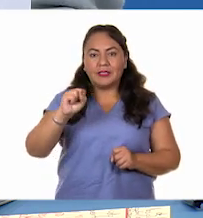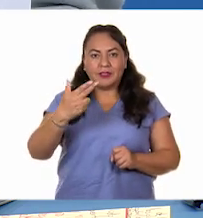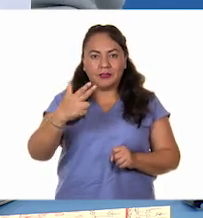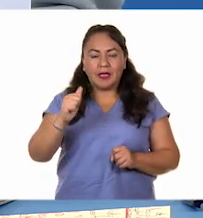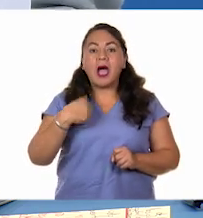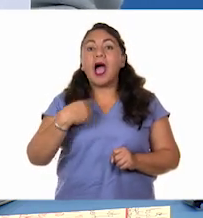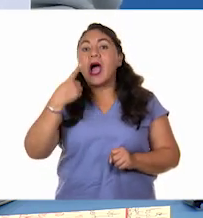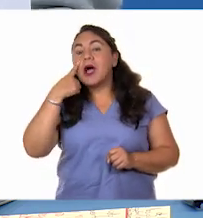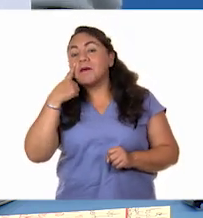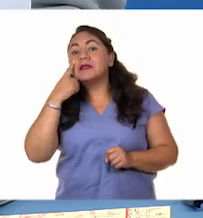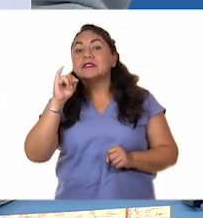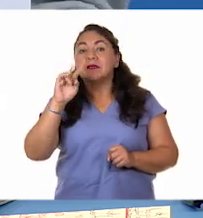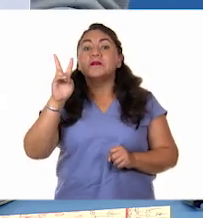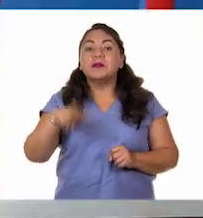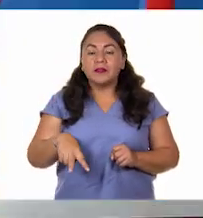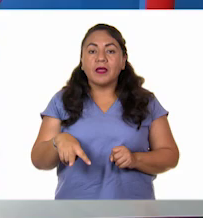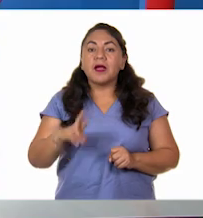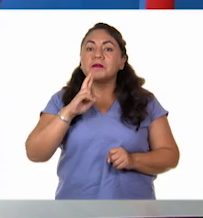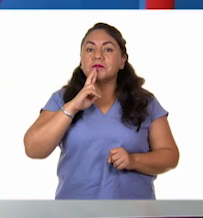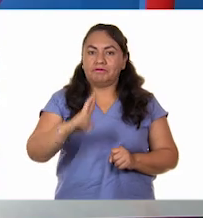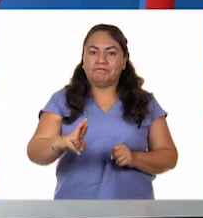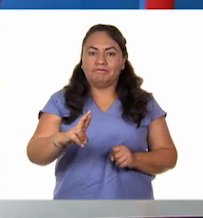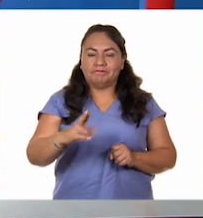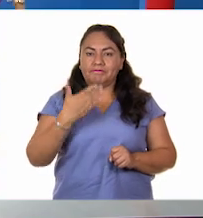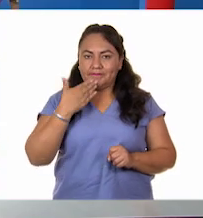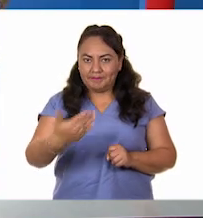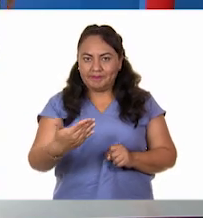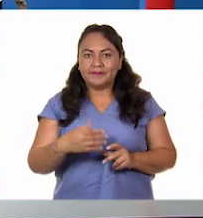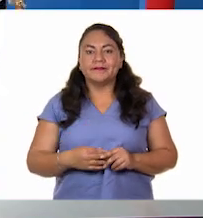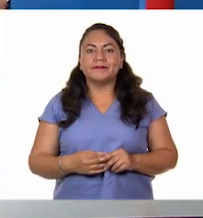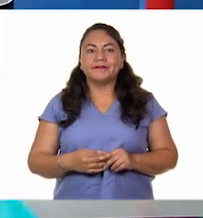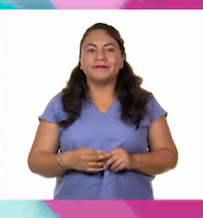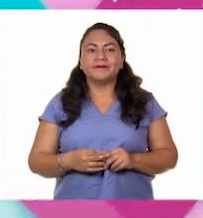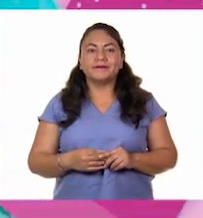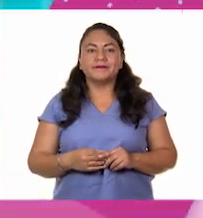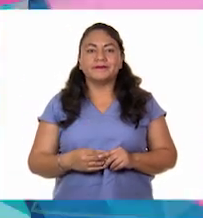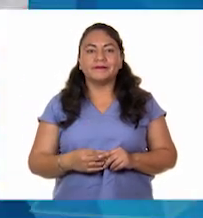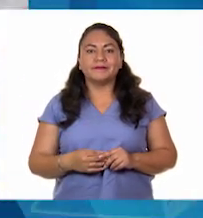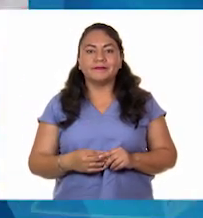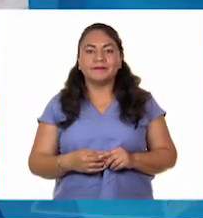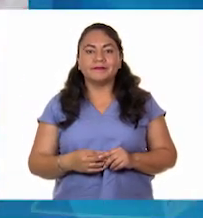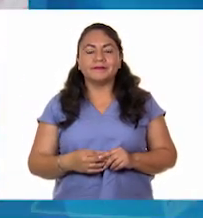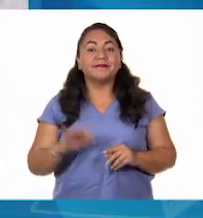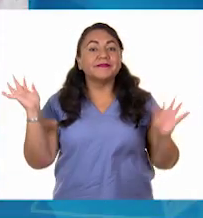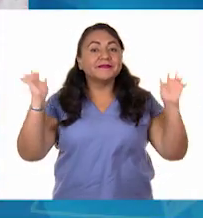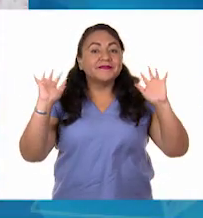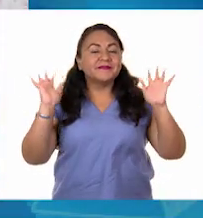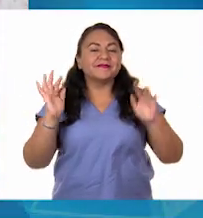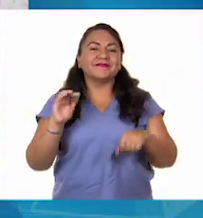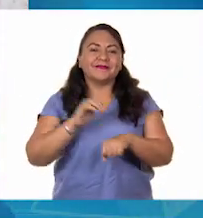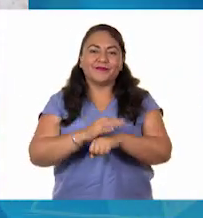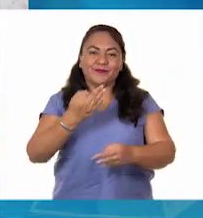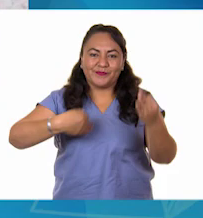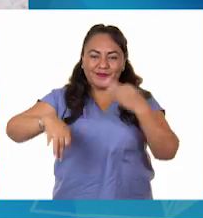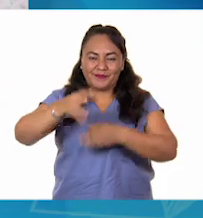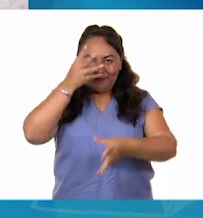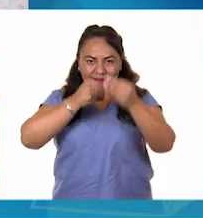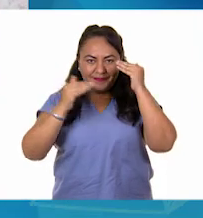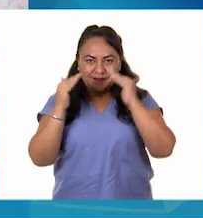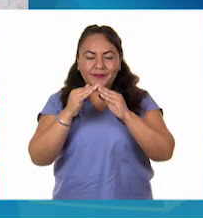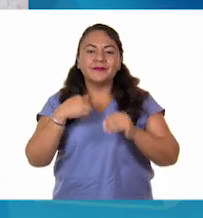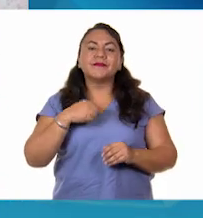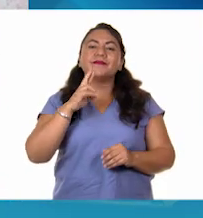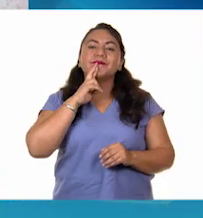ver si efectivamente tiene la respuesta correcta. Adelante. a verlo. Hola, amigos, aprende en casa. Esta es mi